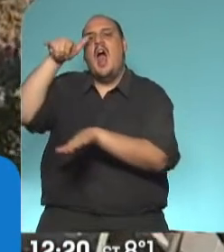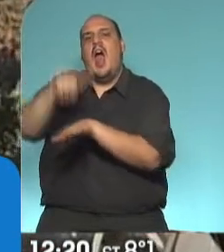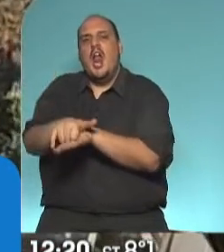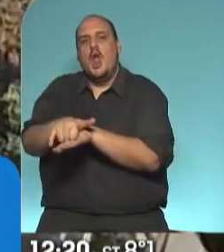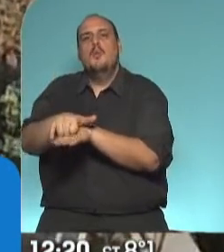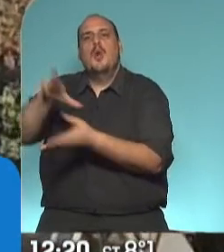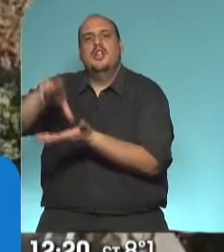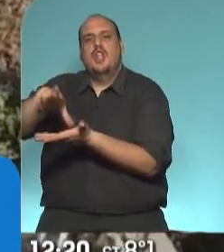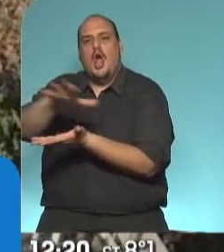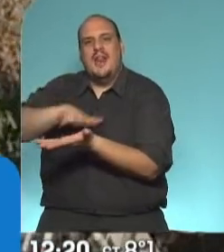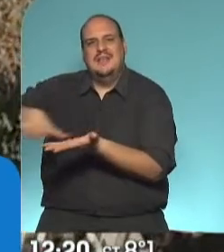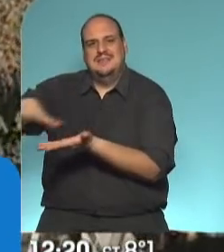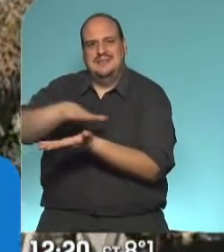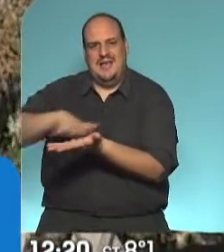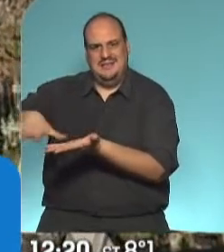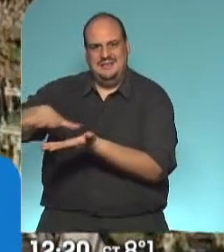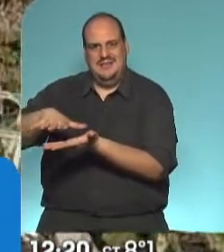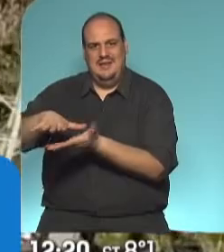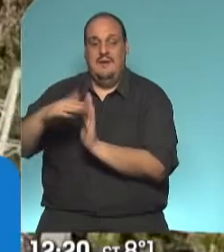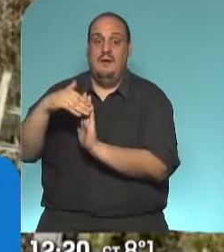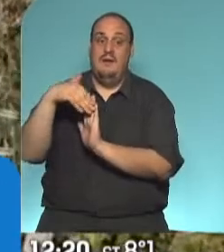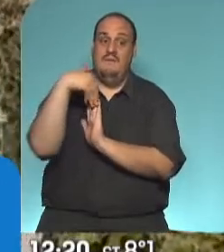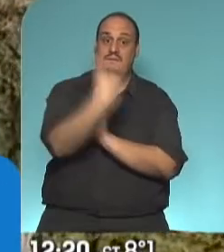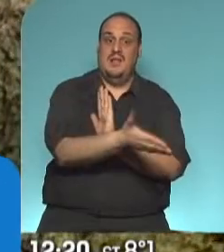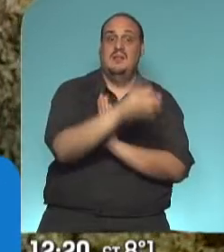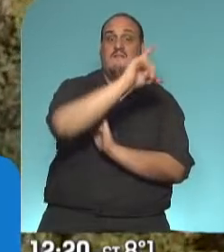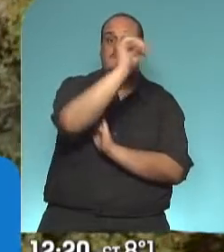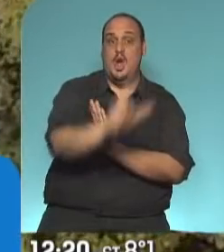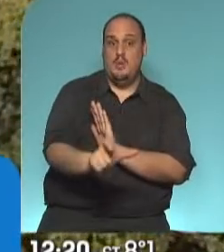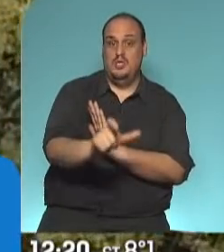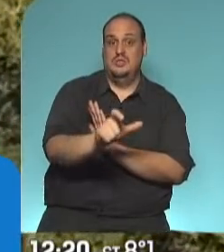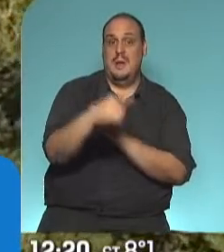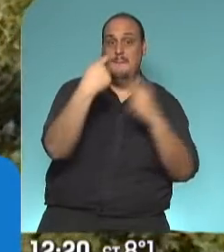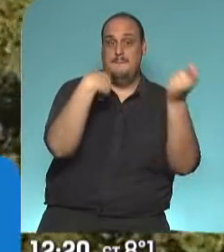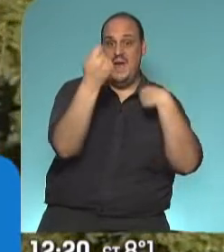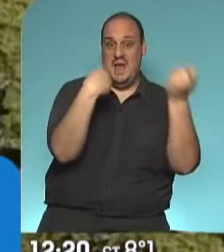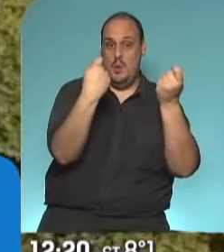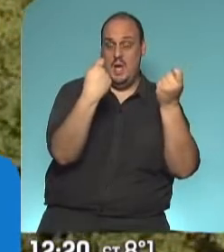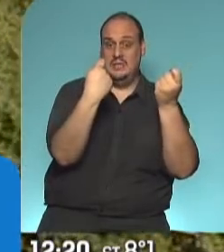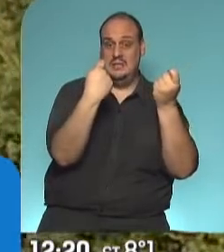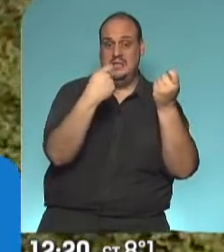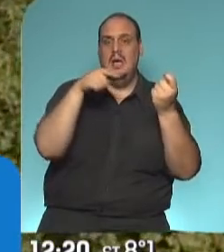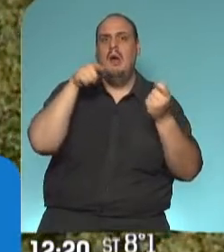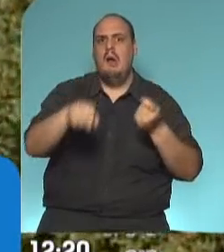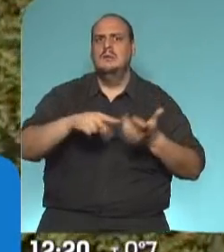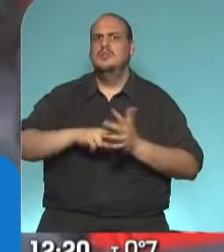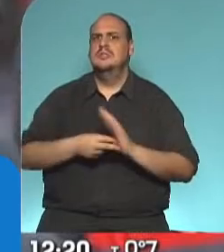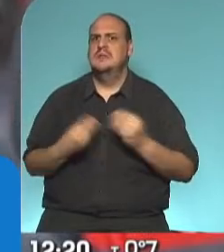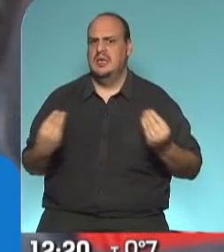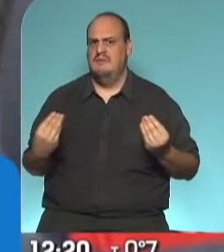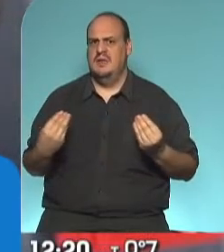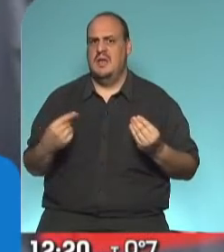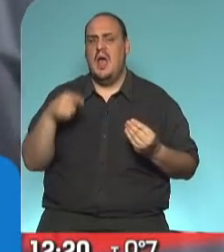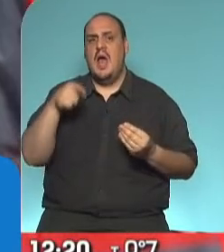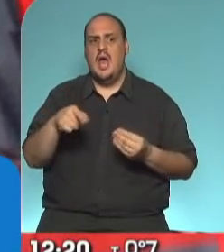de Resistencia y Santa Fe. En el frente está Formosa y Paraguay. Y eso implica claramente un